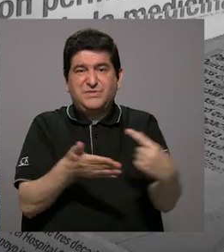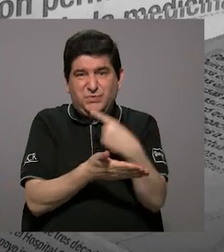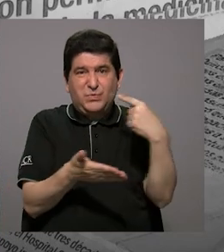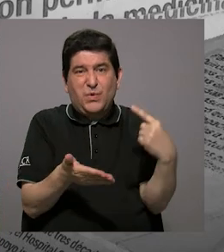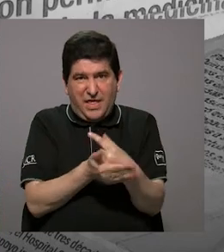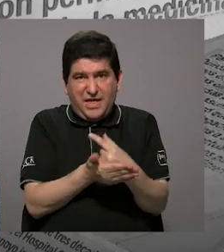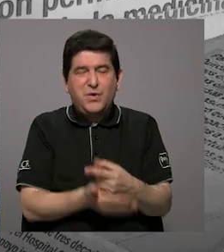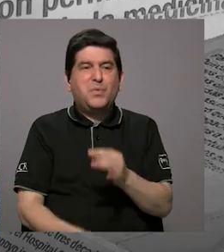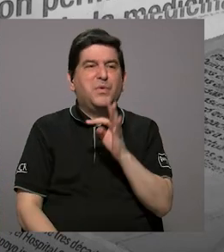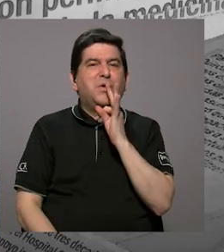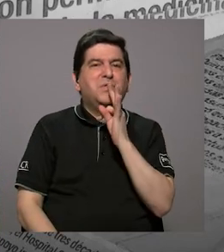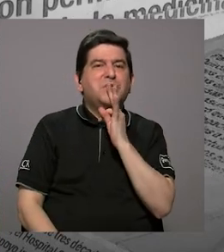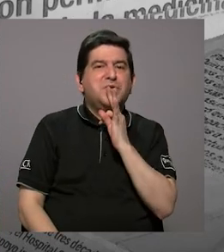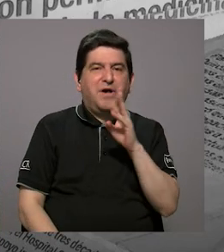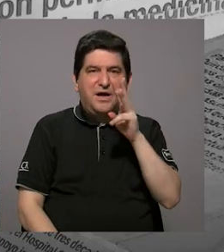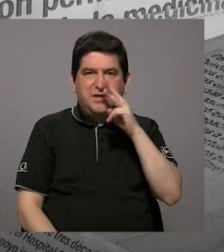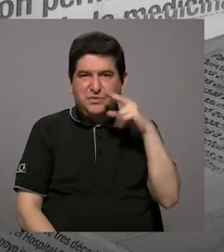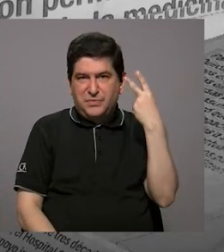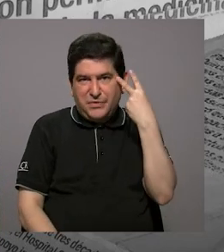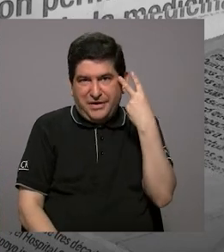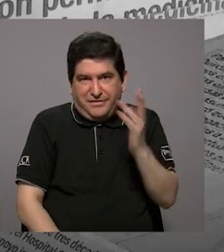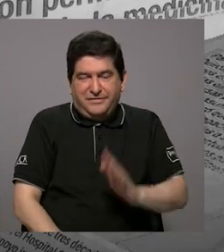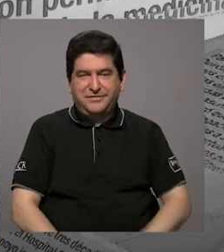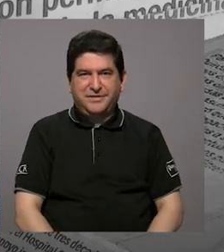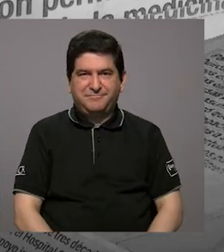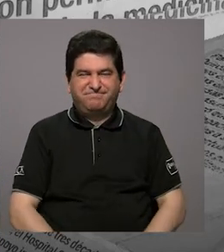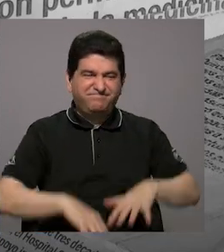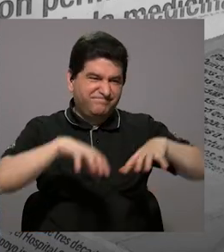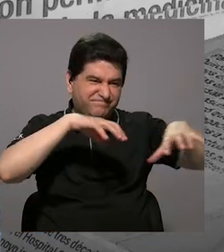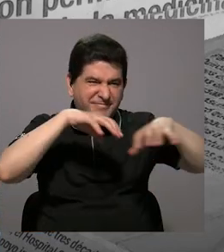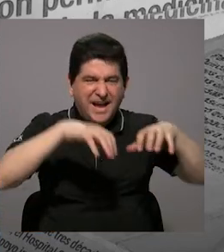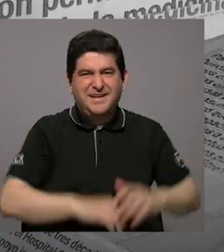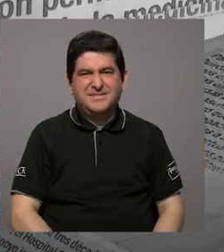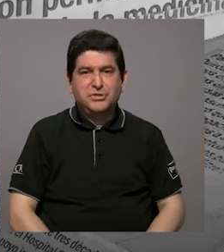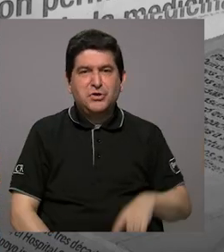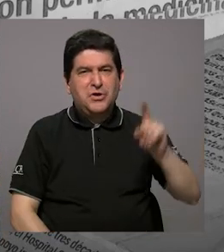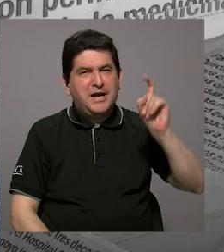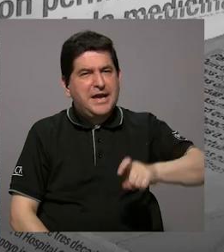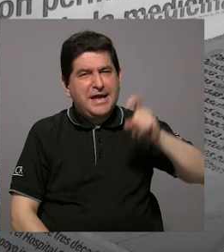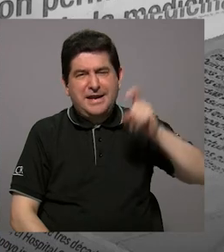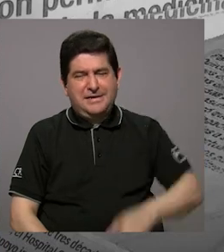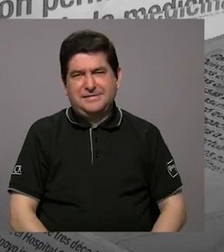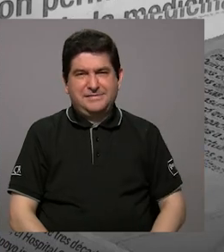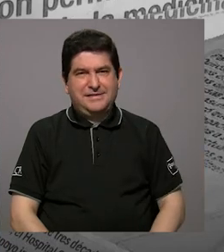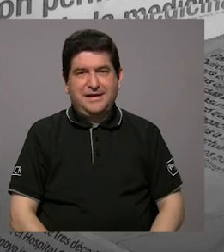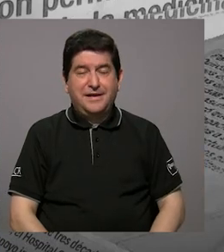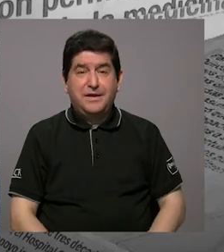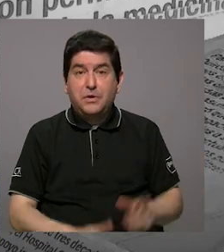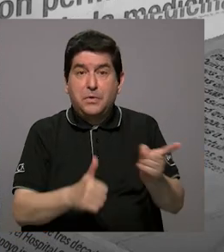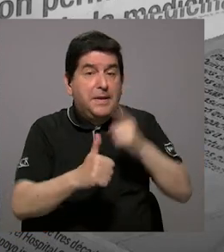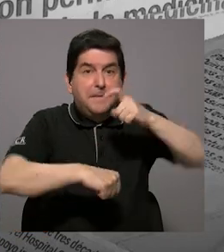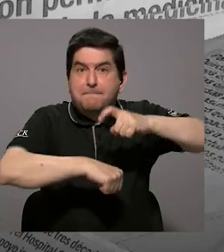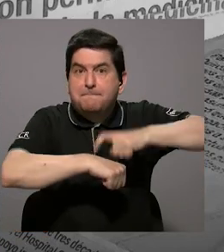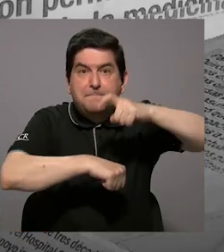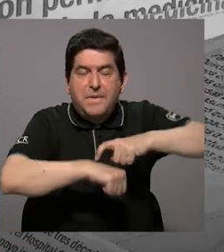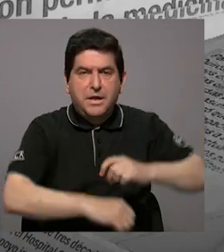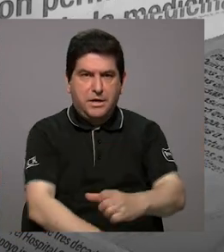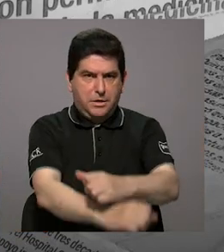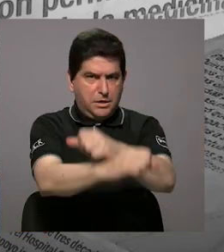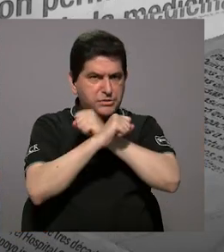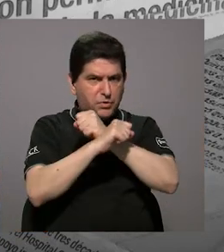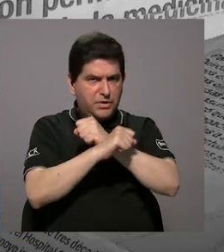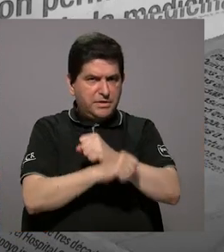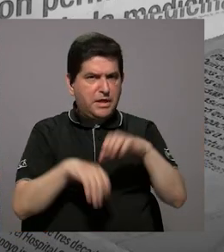Guadalupe, Tivas y Moravia, las acciones había que tomarlas en el primer momento para